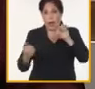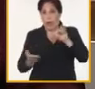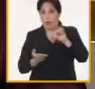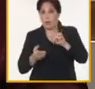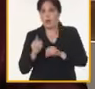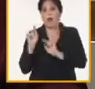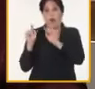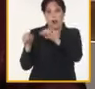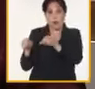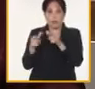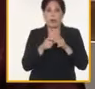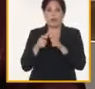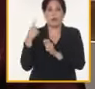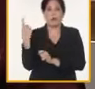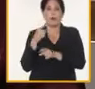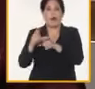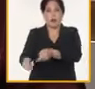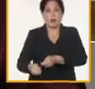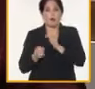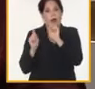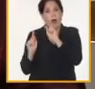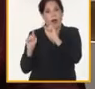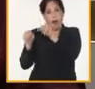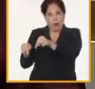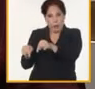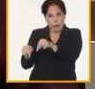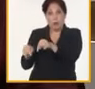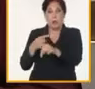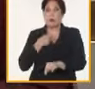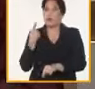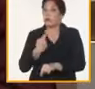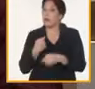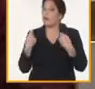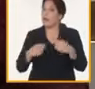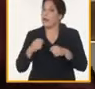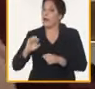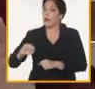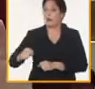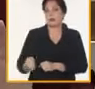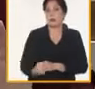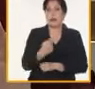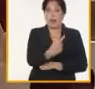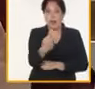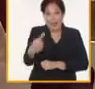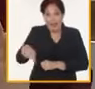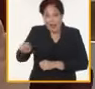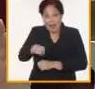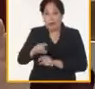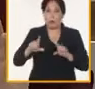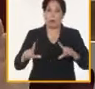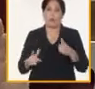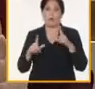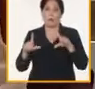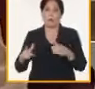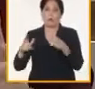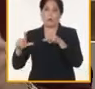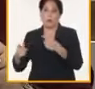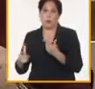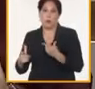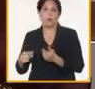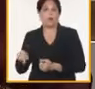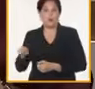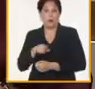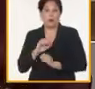a la asociación nacional de agricultores pequeños nos corresponde también el SIGI que cada cual haga lo que le toca y yo creo que hay